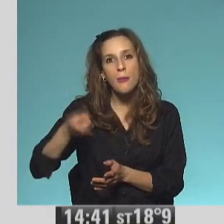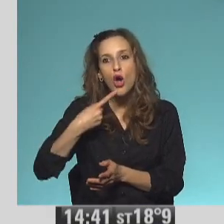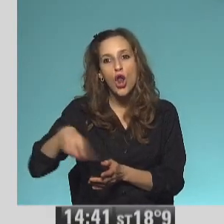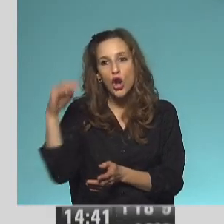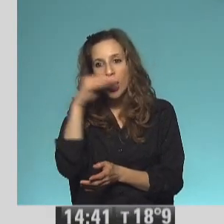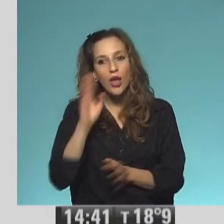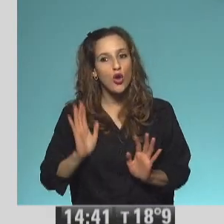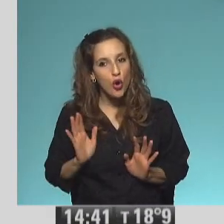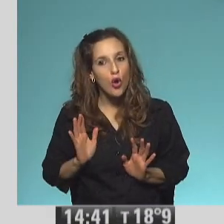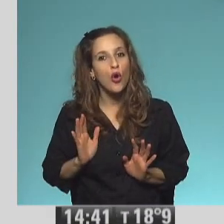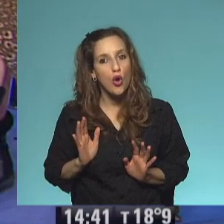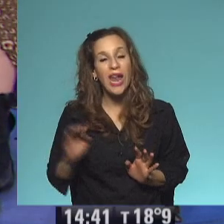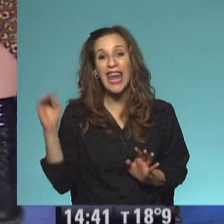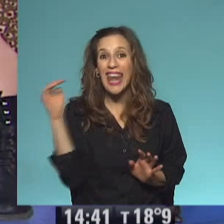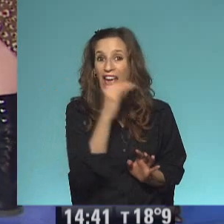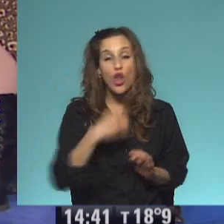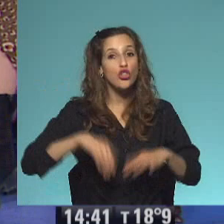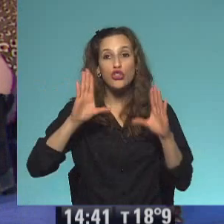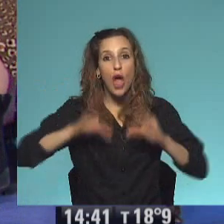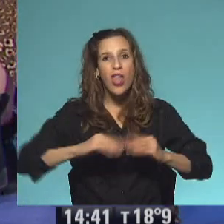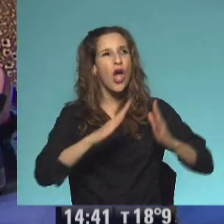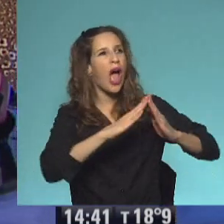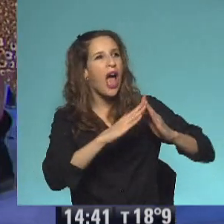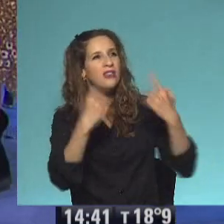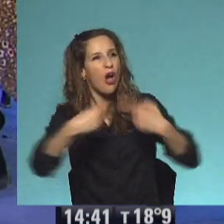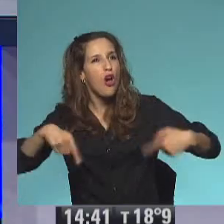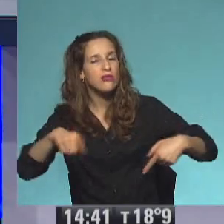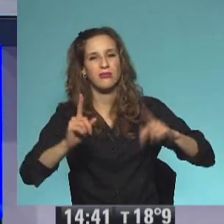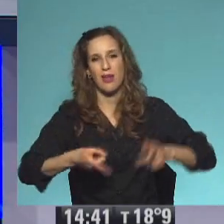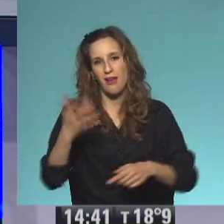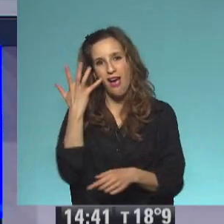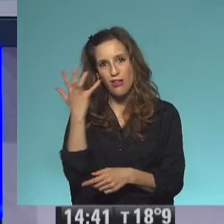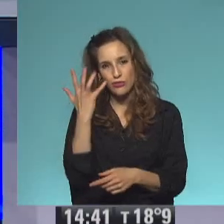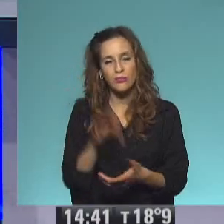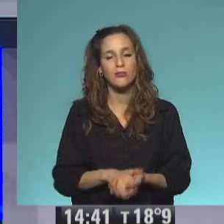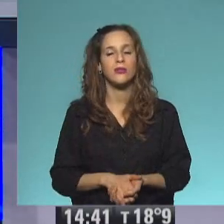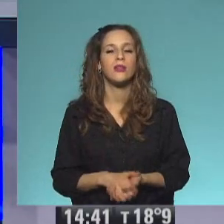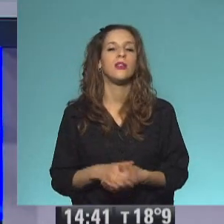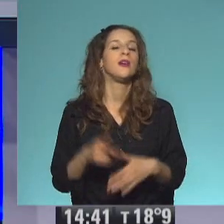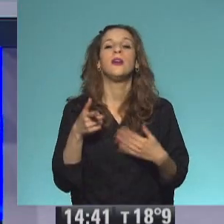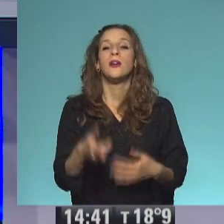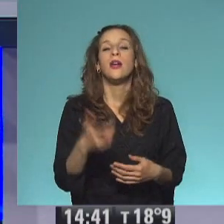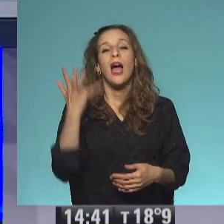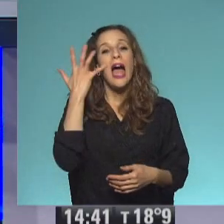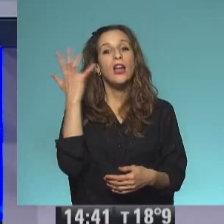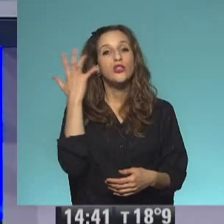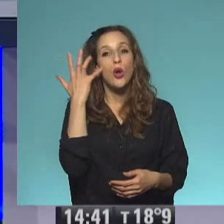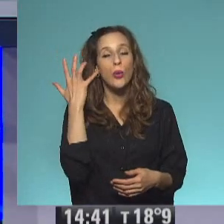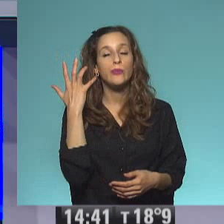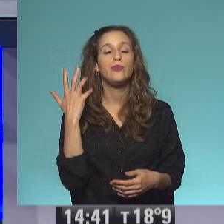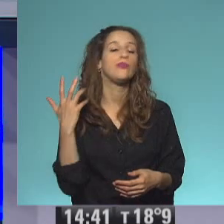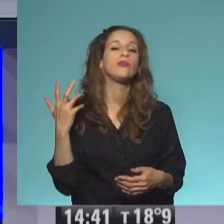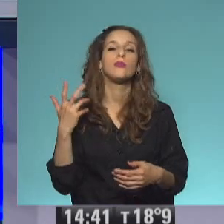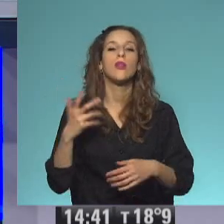negra, el gato negro. Y empezaron los problemas. Cuando Wilbur se sentaba en una butaca con los ojos